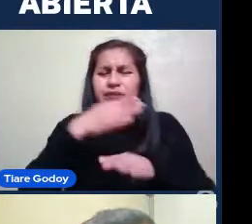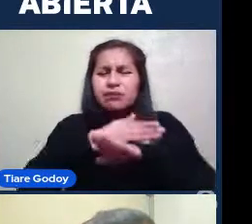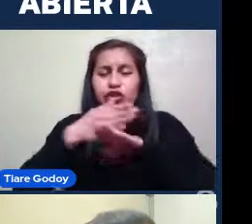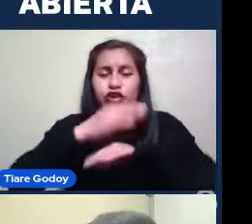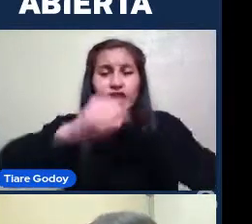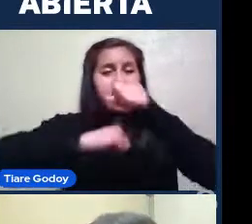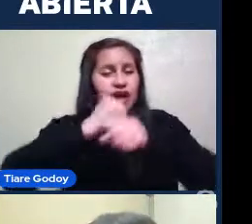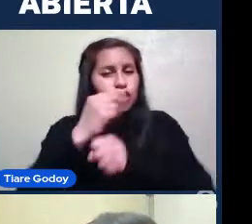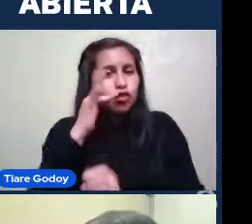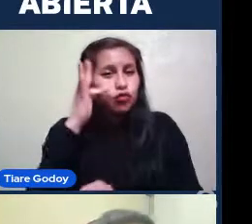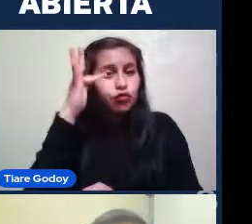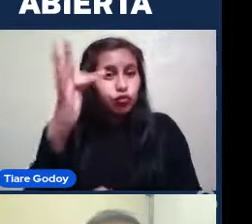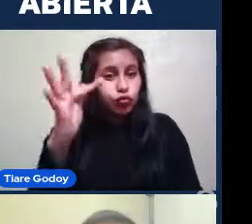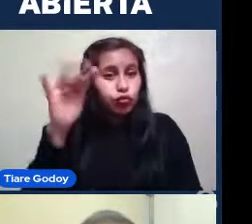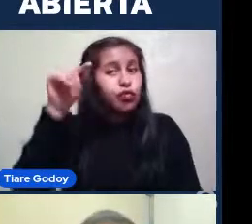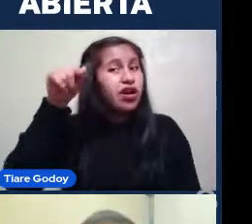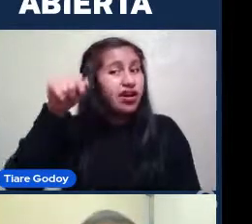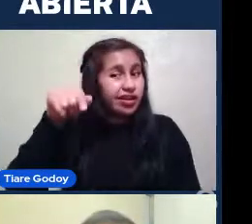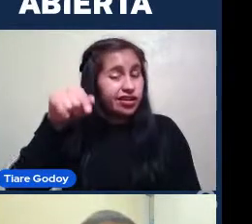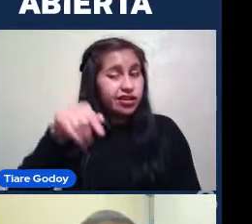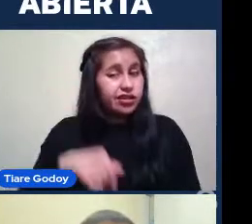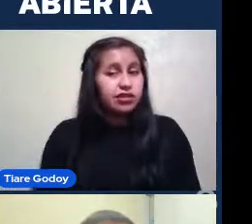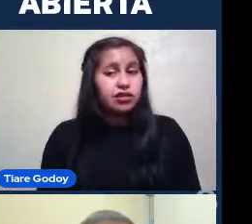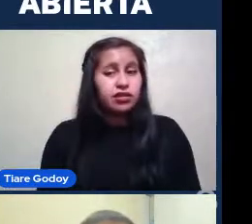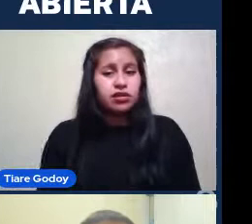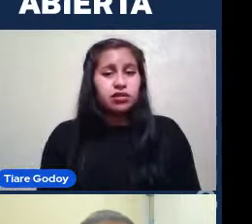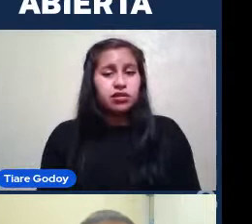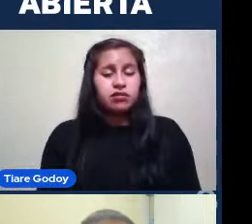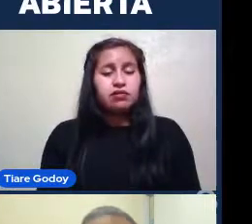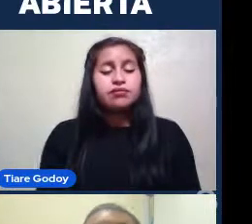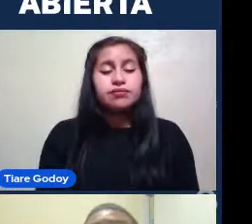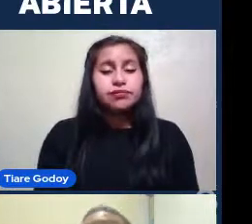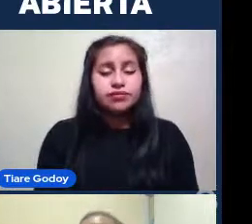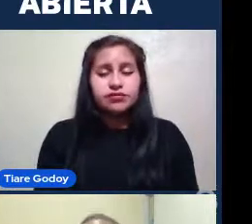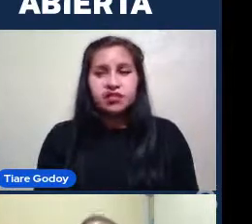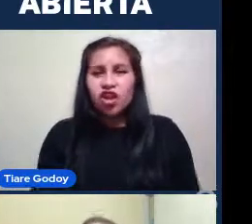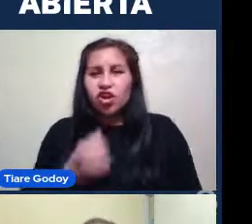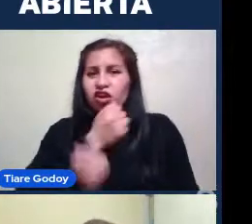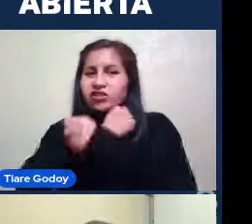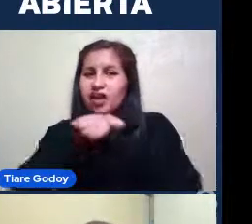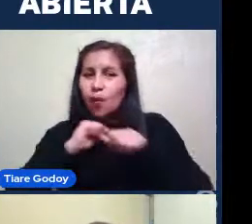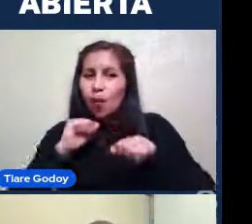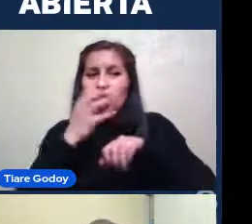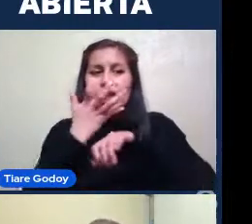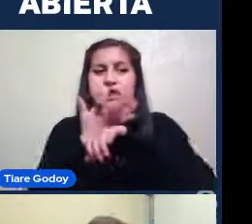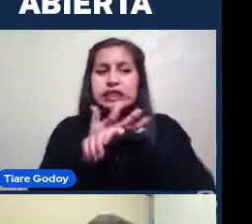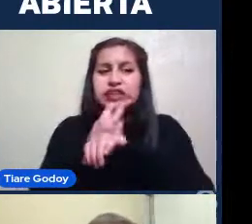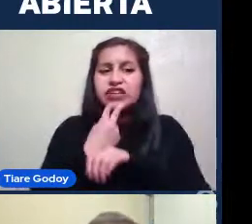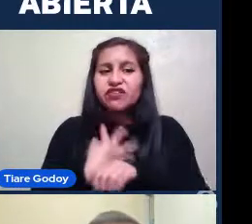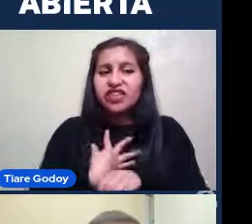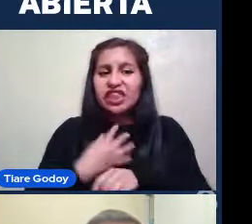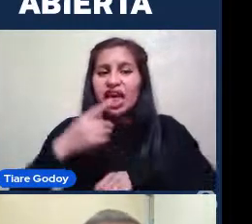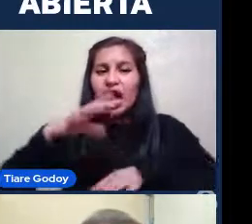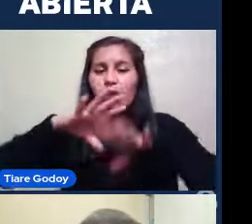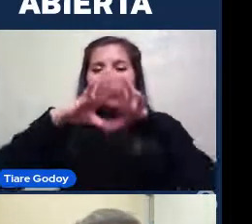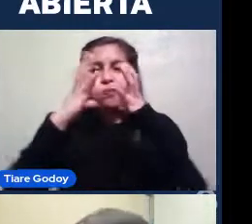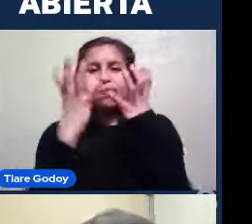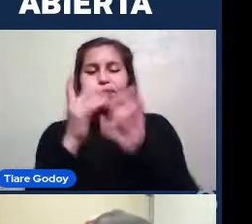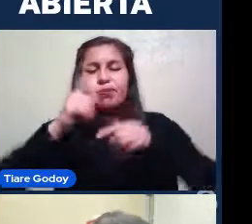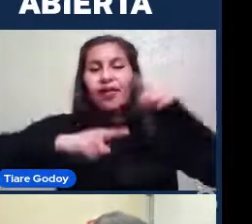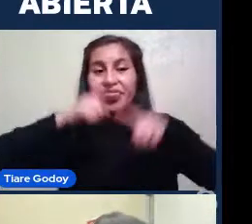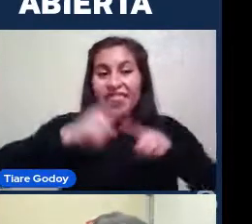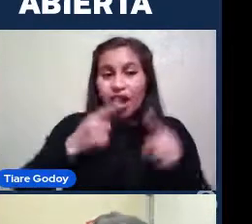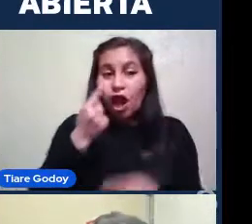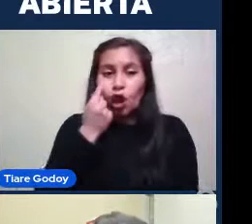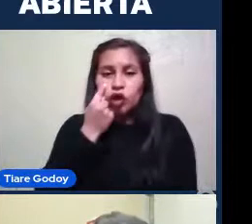Para ese momento No va a ser posible Que exista la vida En la tierra Como la conocemos Por la evolución Del